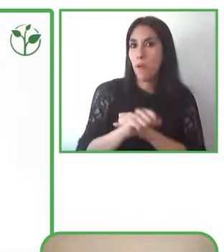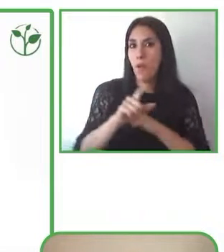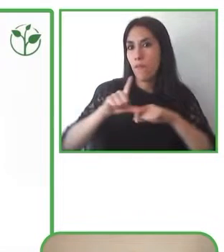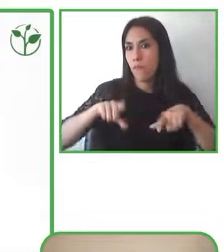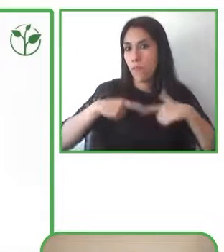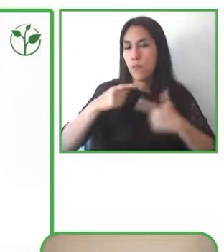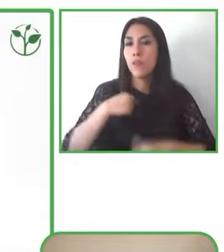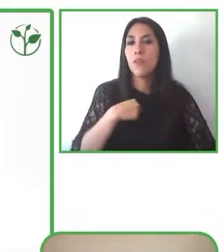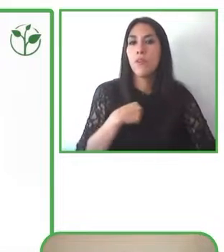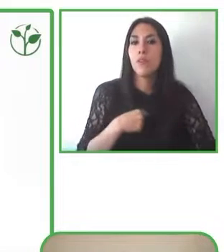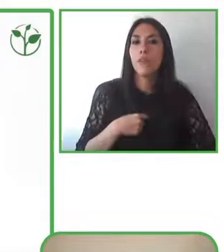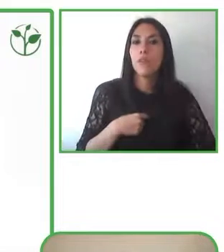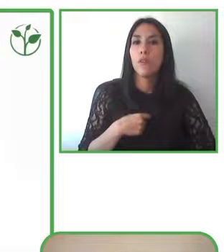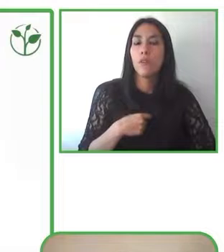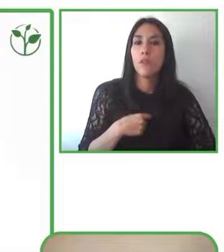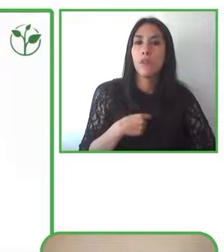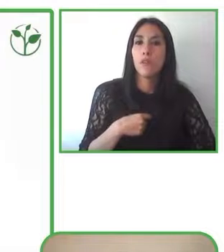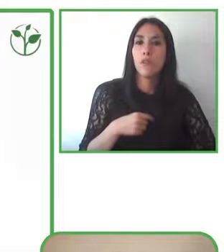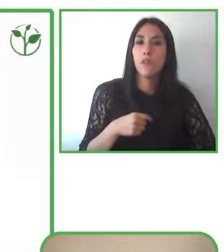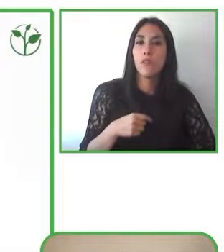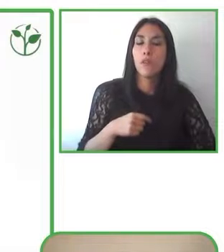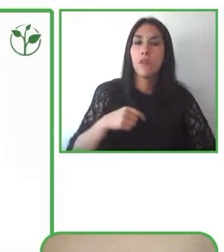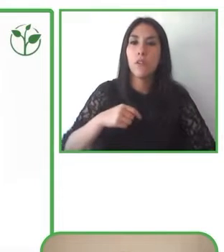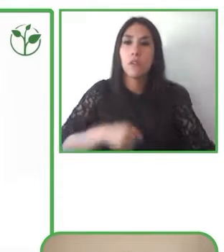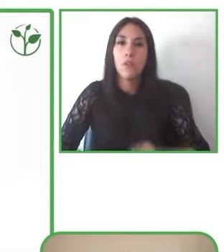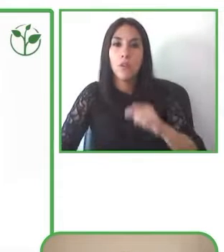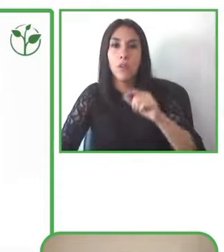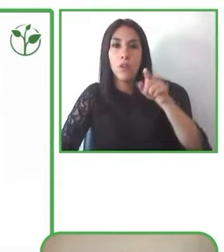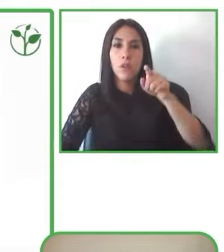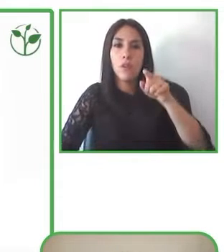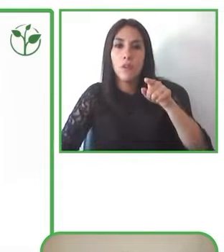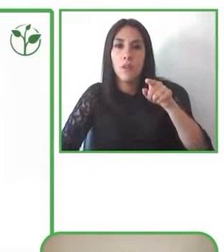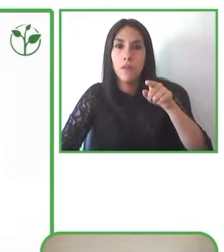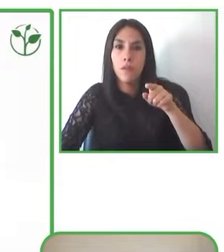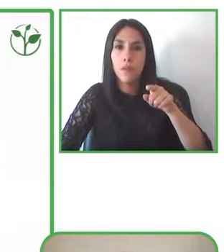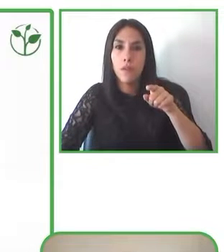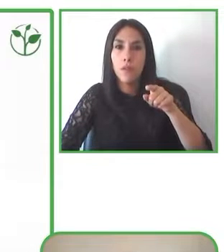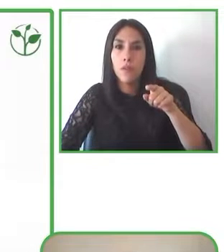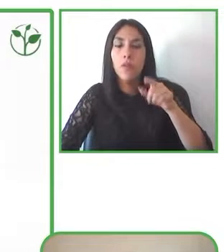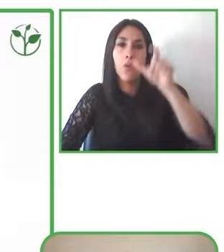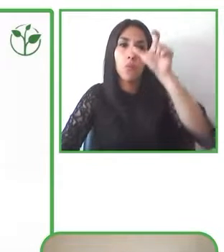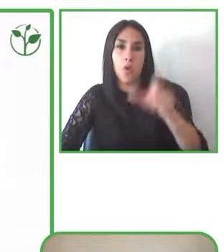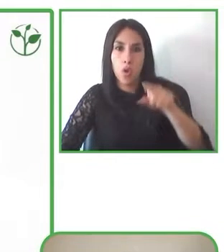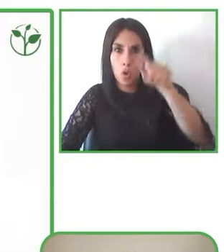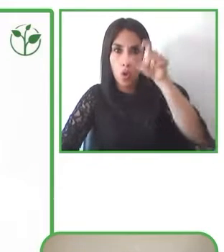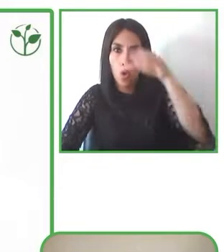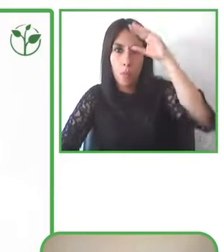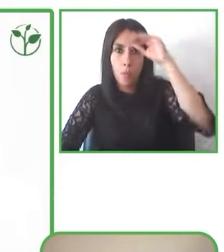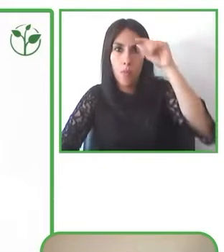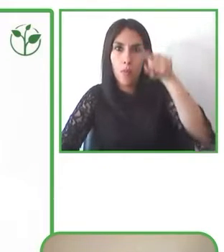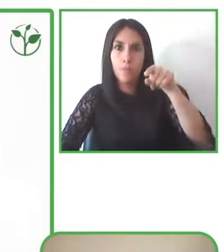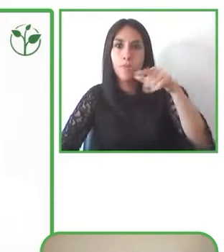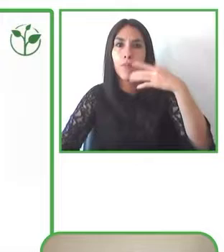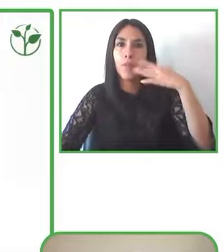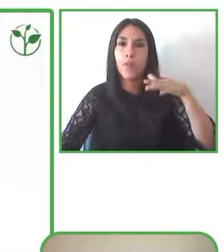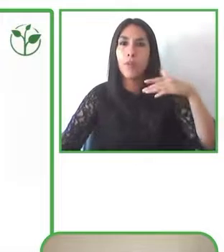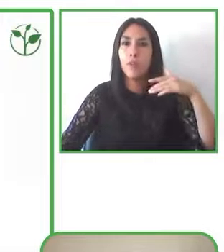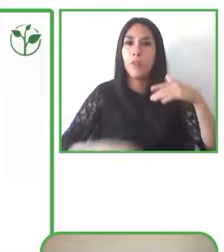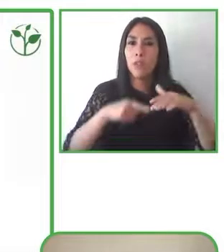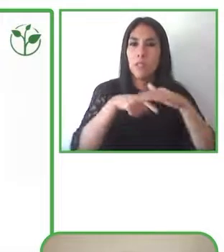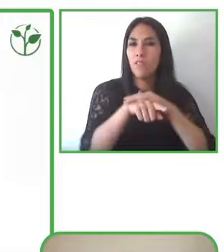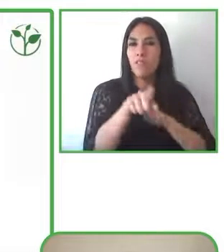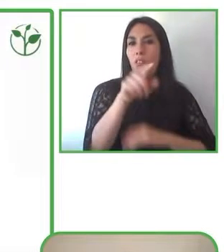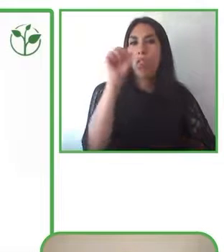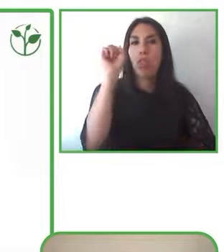cuenta que bueno pues que la accesibilidad no le interesaba demasiado y que esto le cambió un poco